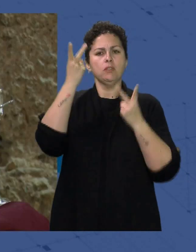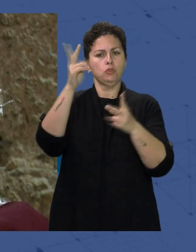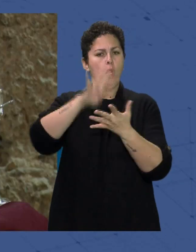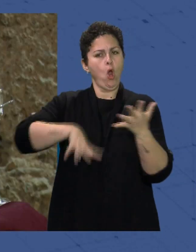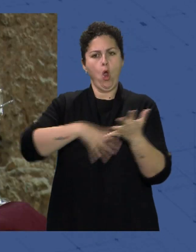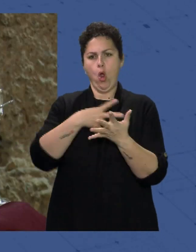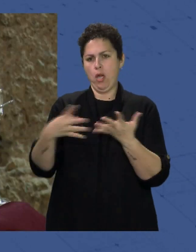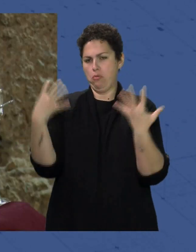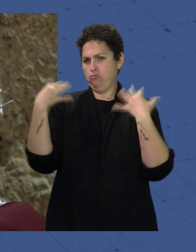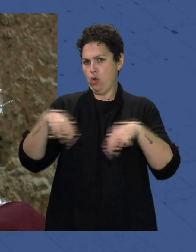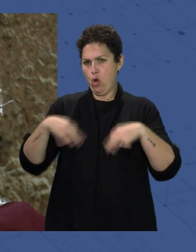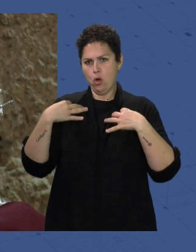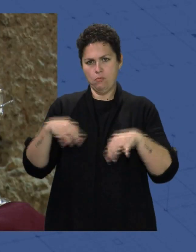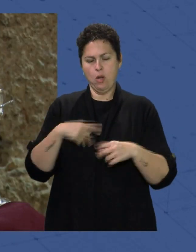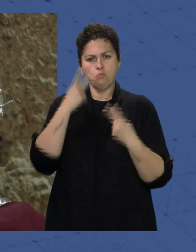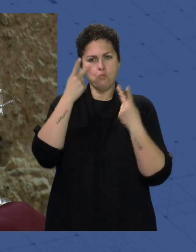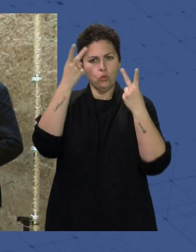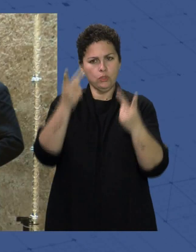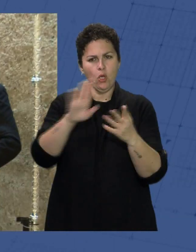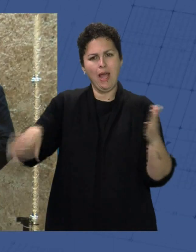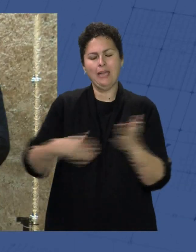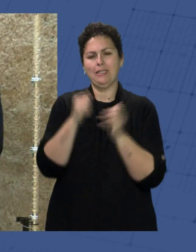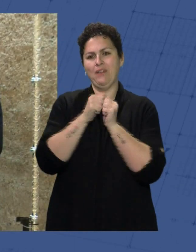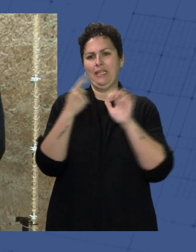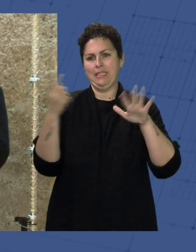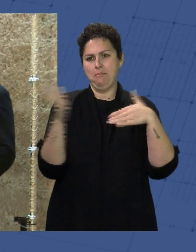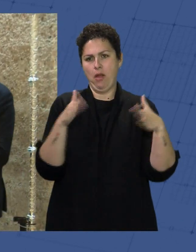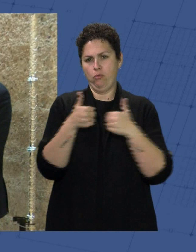del espacio museístico Hasta el 26 de marzo